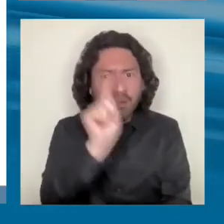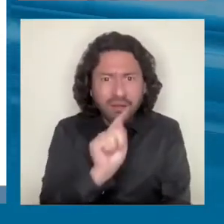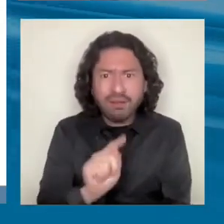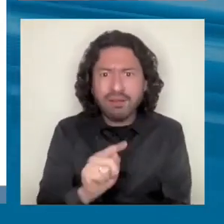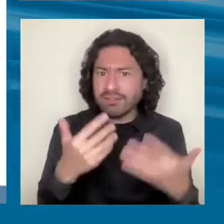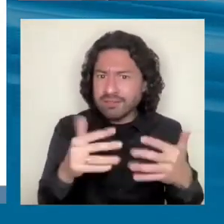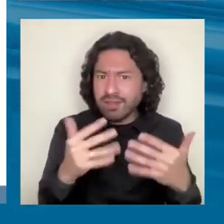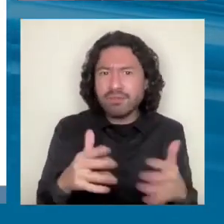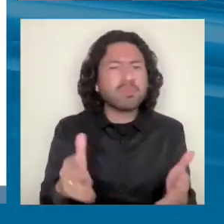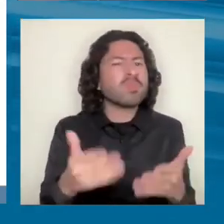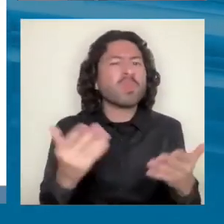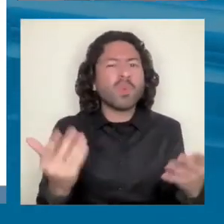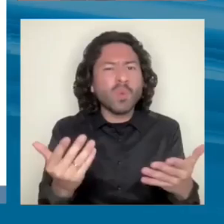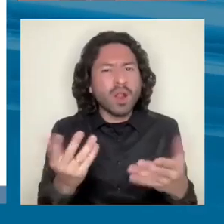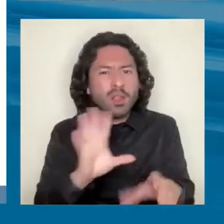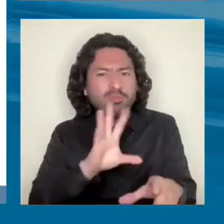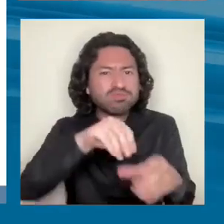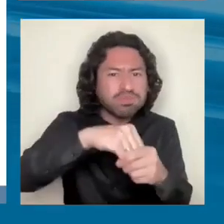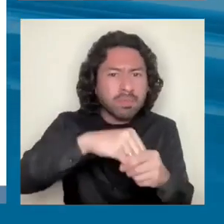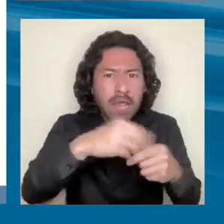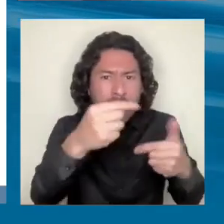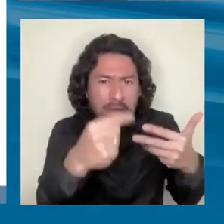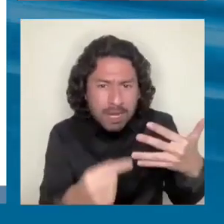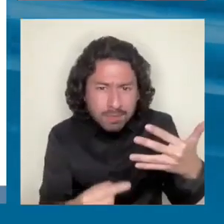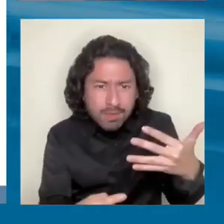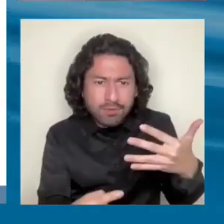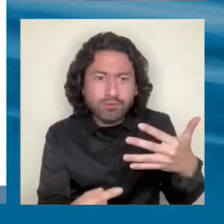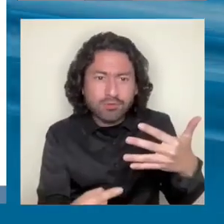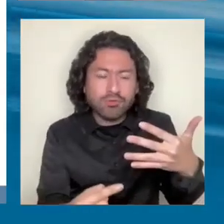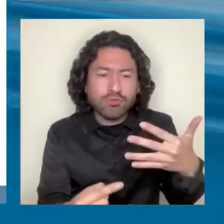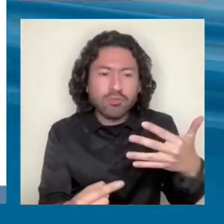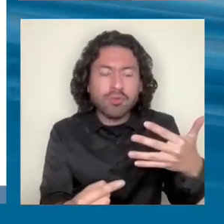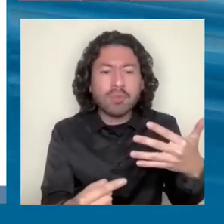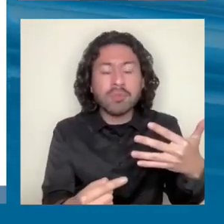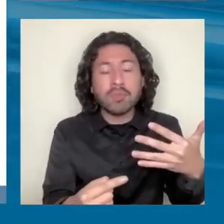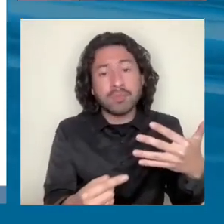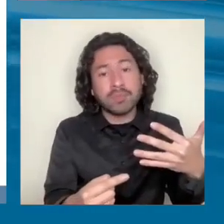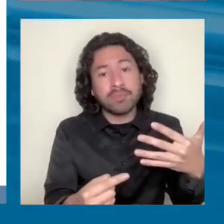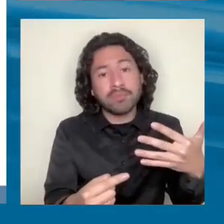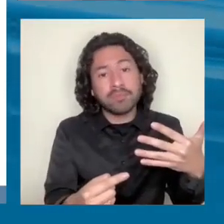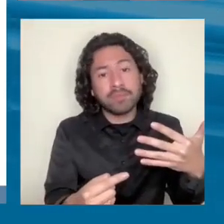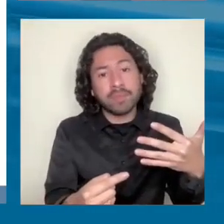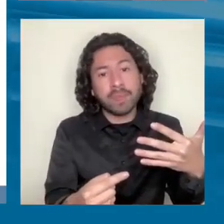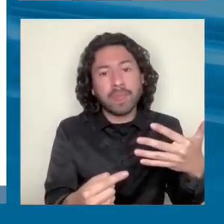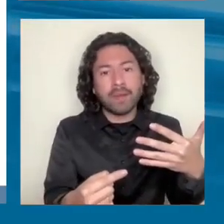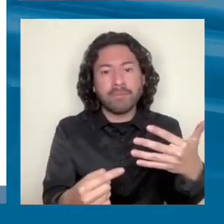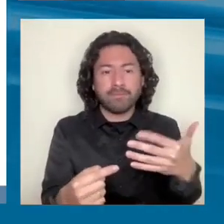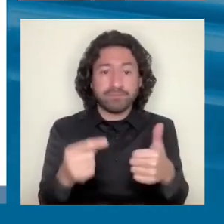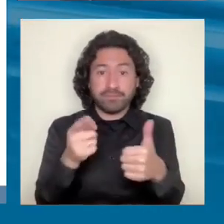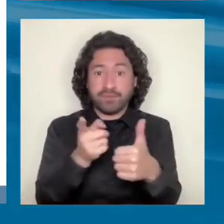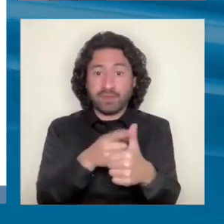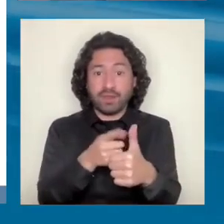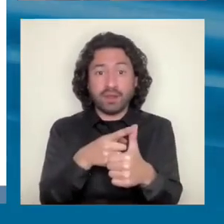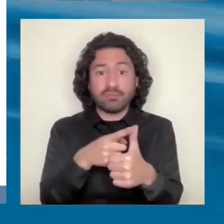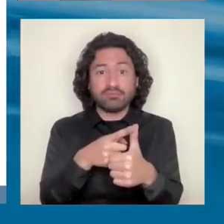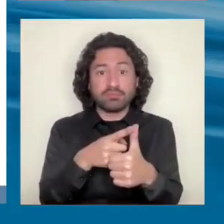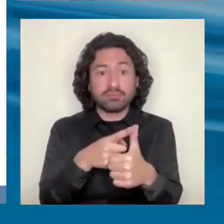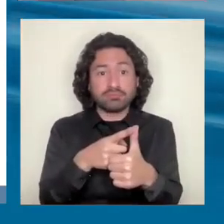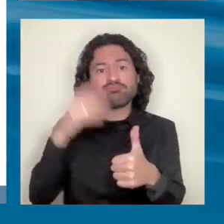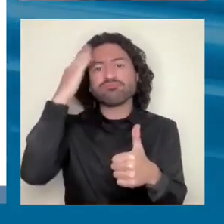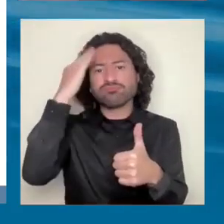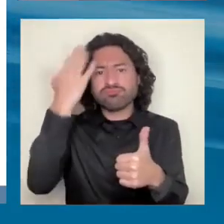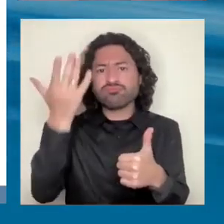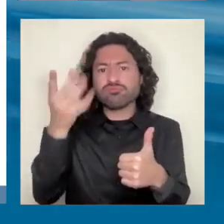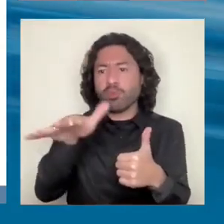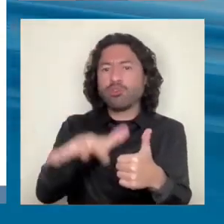¿Cuáles son los elementos? Y simplificando, voy a hacer un esfuerzo de síntesis aquí. Primero, definir un amplio rango de sectores